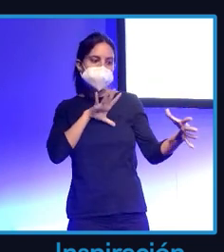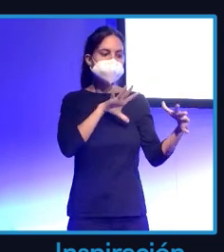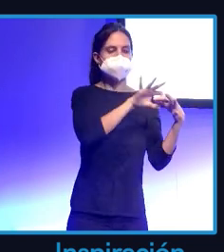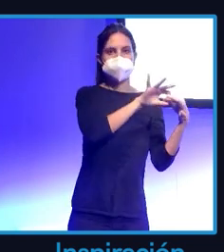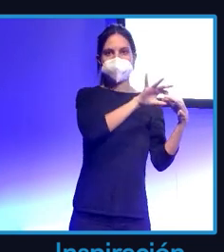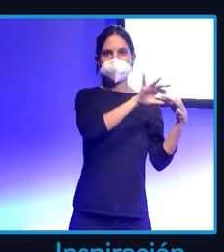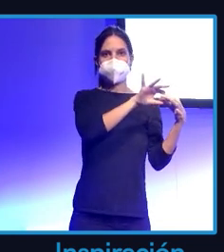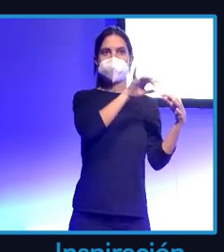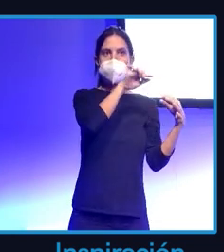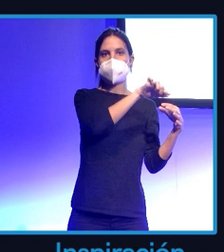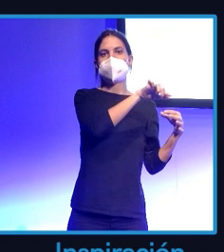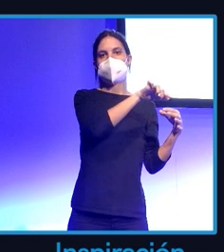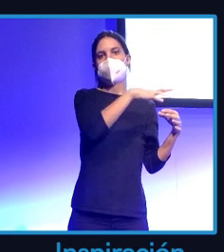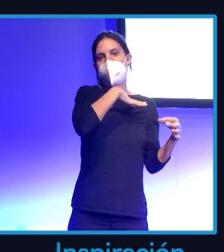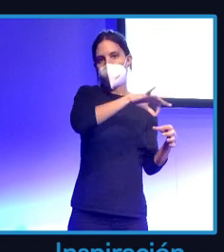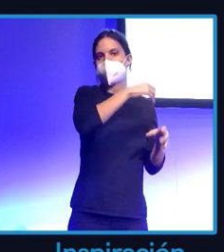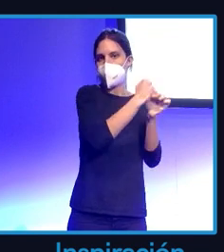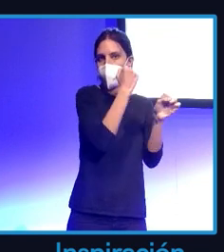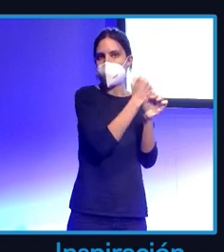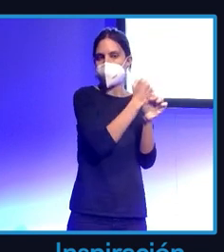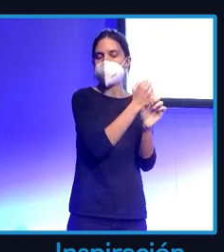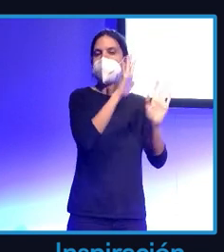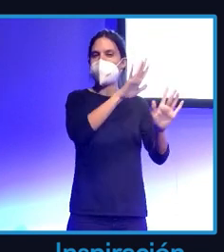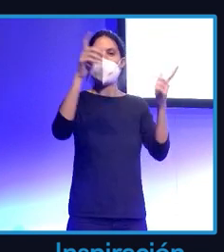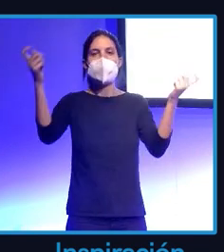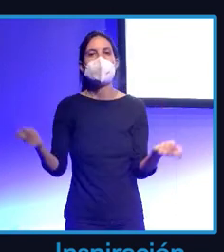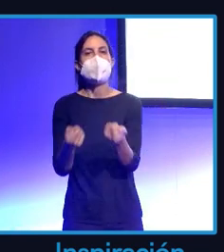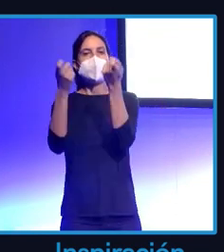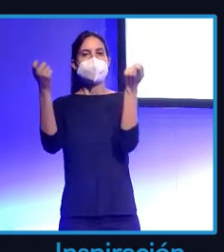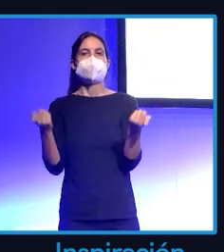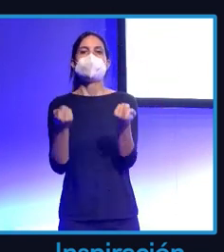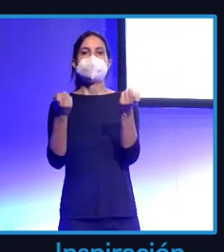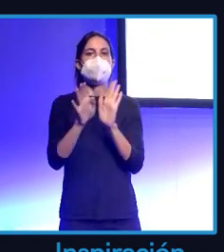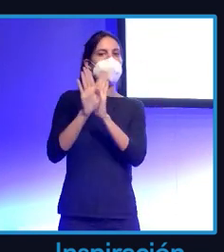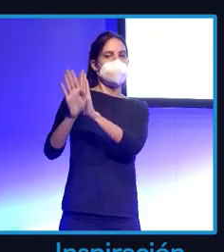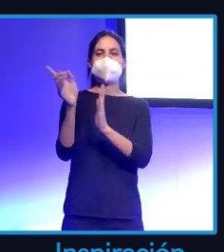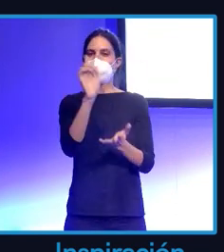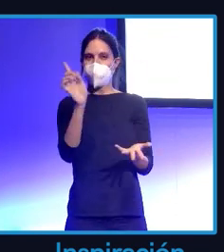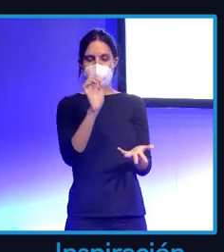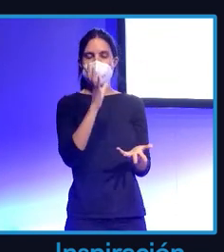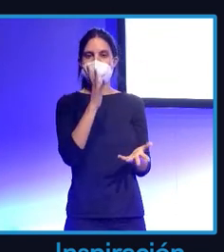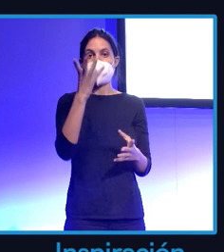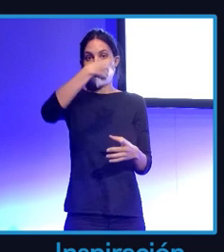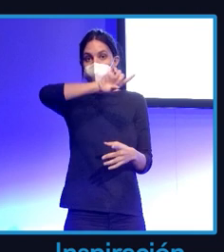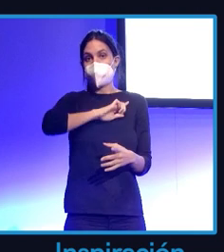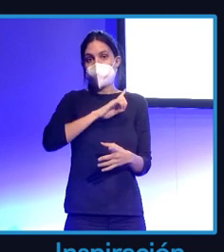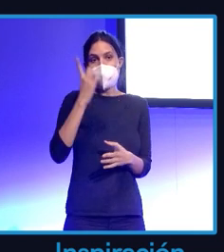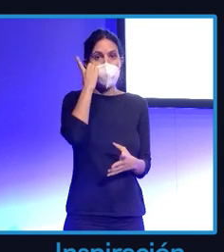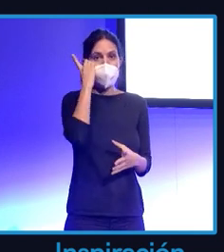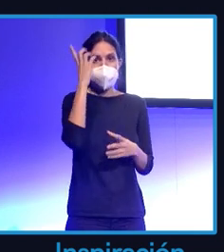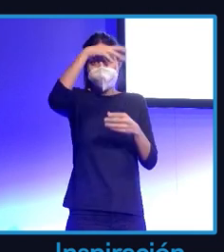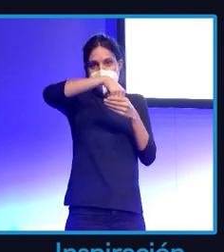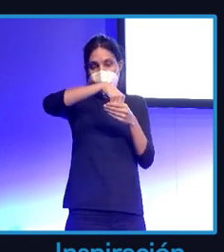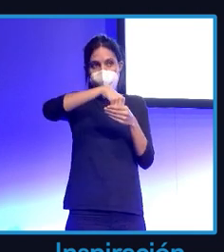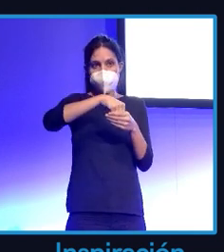creer en la publicidad porque al final de una manera u otra estamos en el móvil y tenemos que ser conscientes de que esto ha